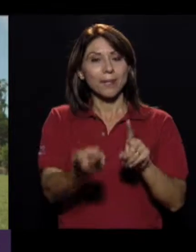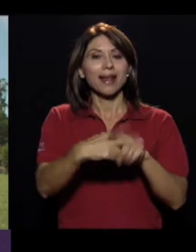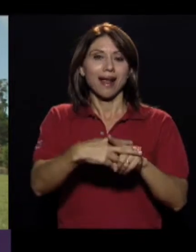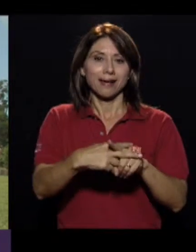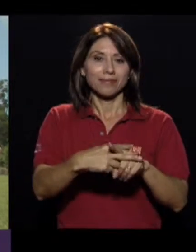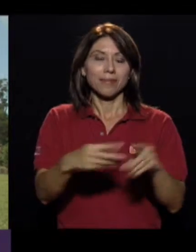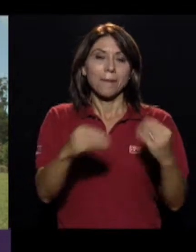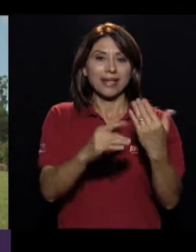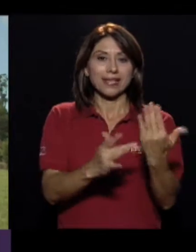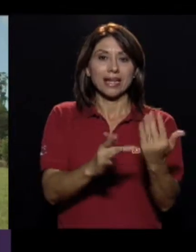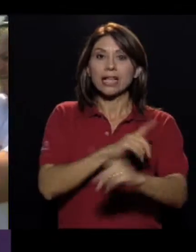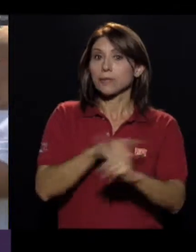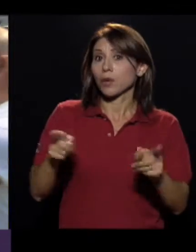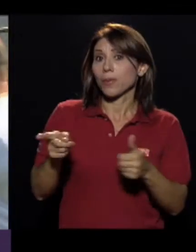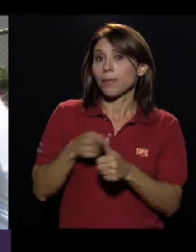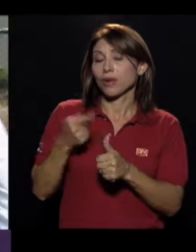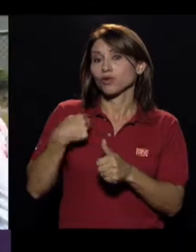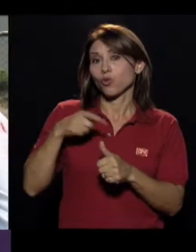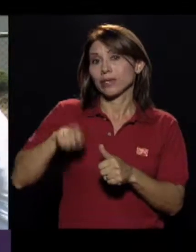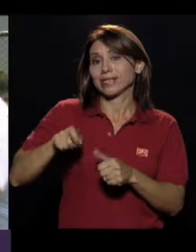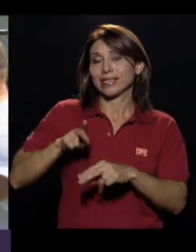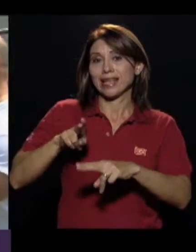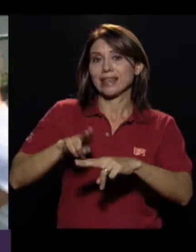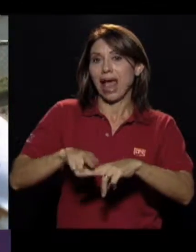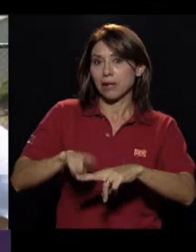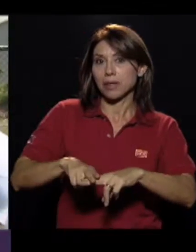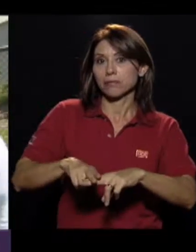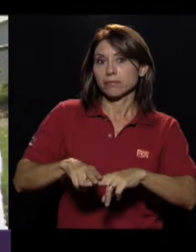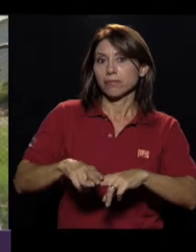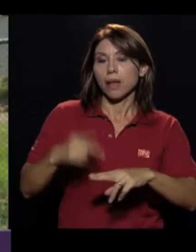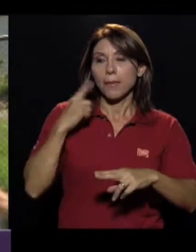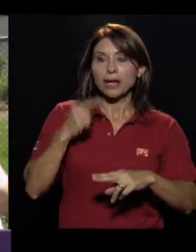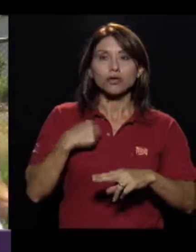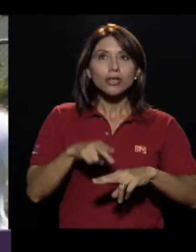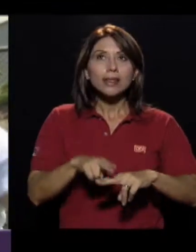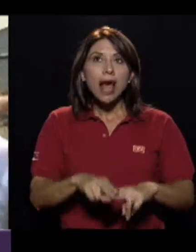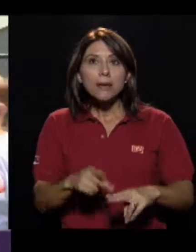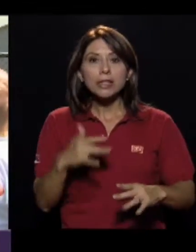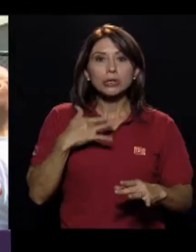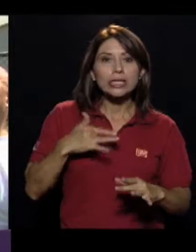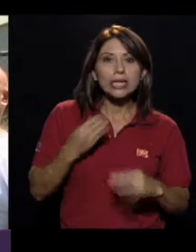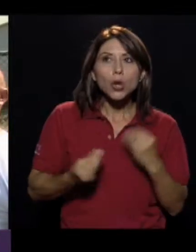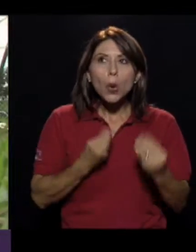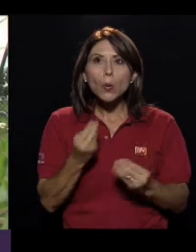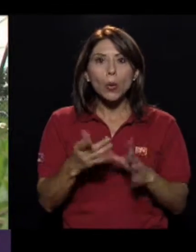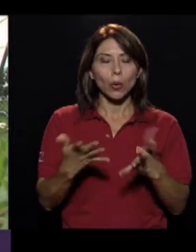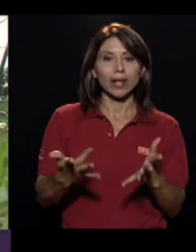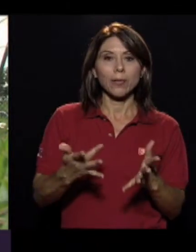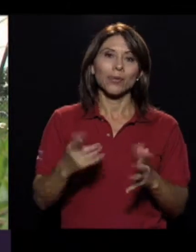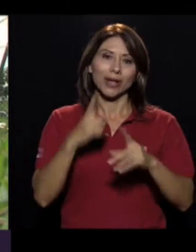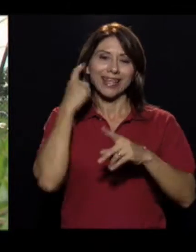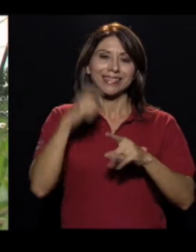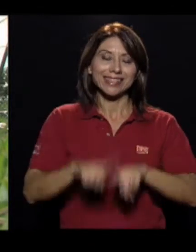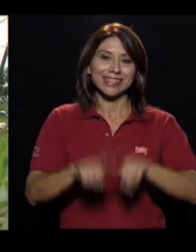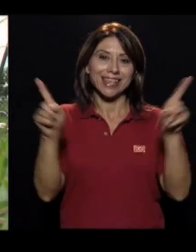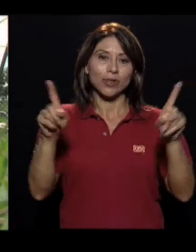aplicar de técnica y demás, pero yo tuve que primero sentarme para ver qué se siente, porque es completamente distinto. Es muy fácil decirle a un atleta